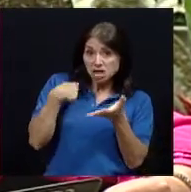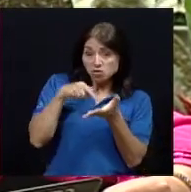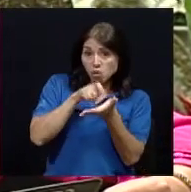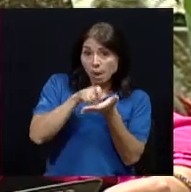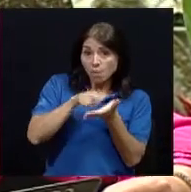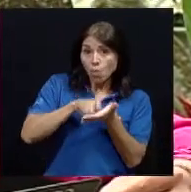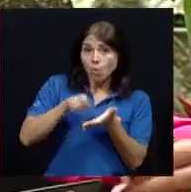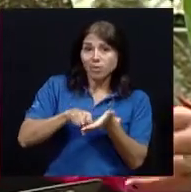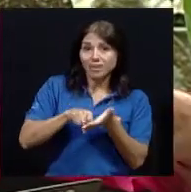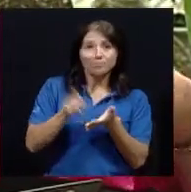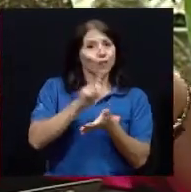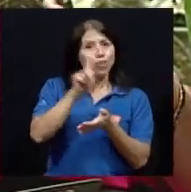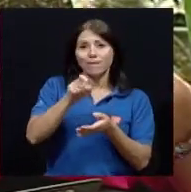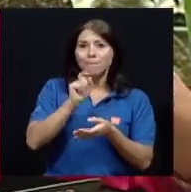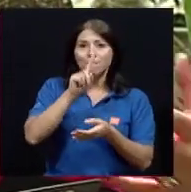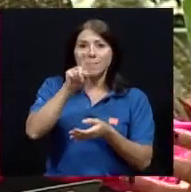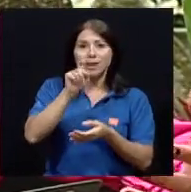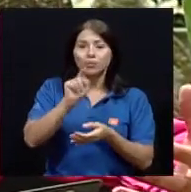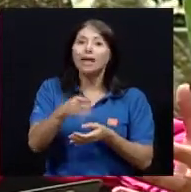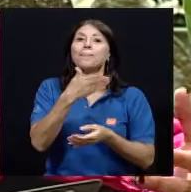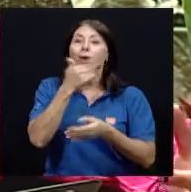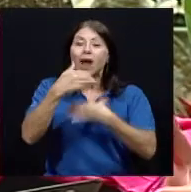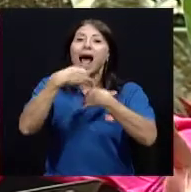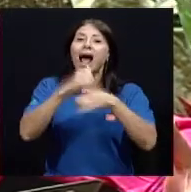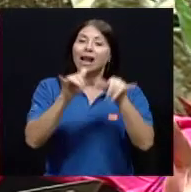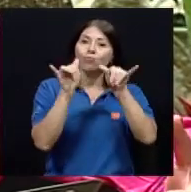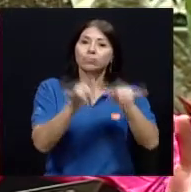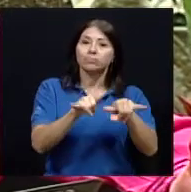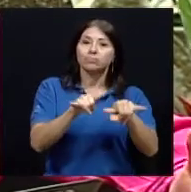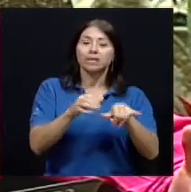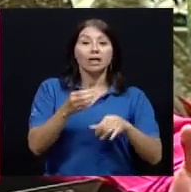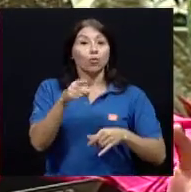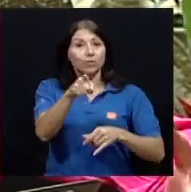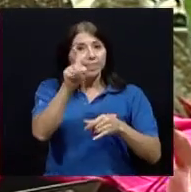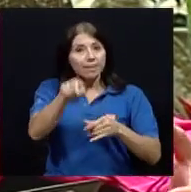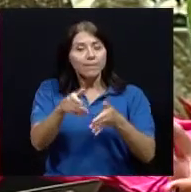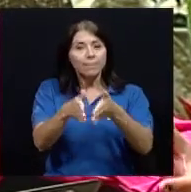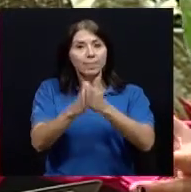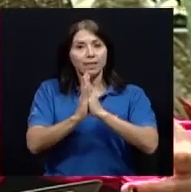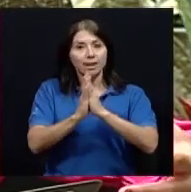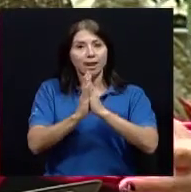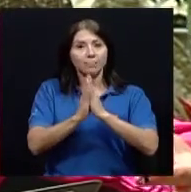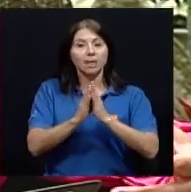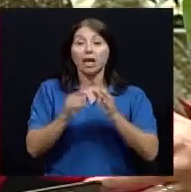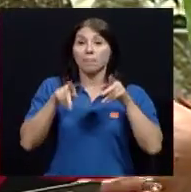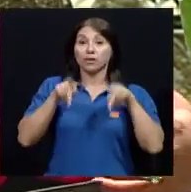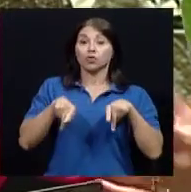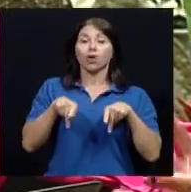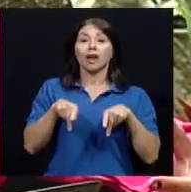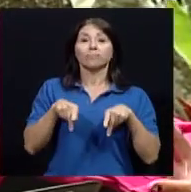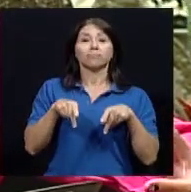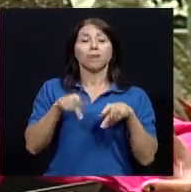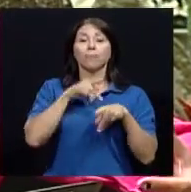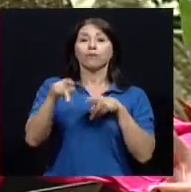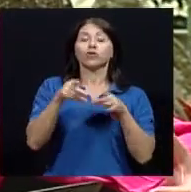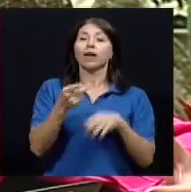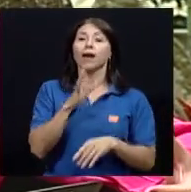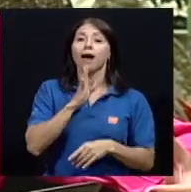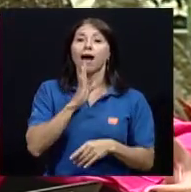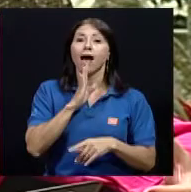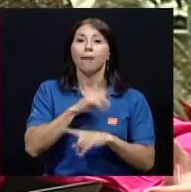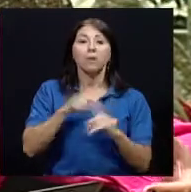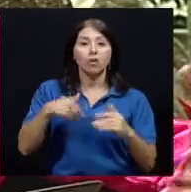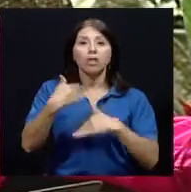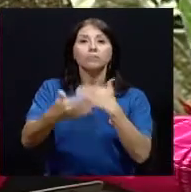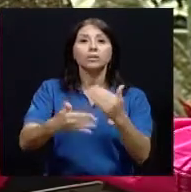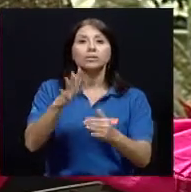debería pedirla. La información aún no se la dan verbalmente pero a los cinco minutos se le olvidó, necesita tener una forma de recordar esa dosis